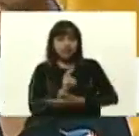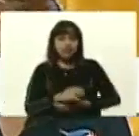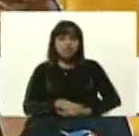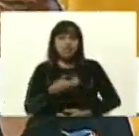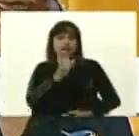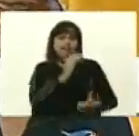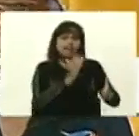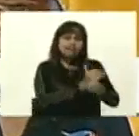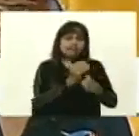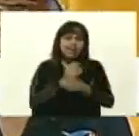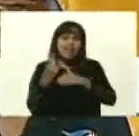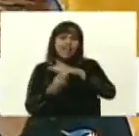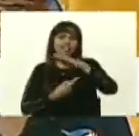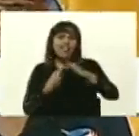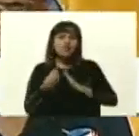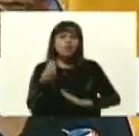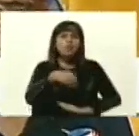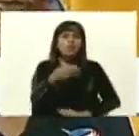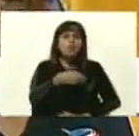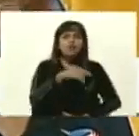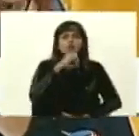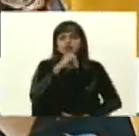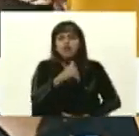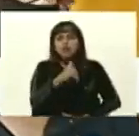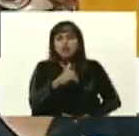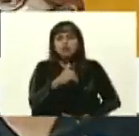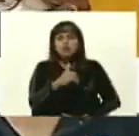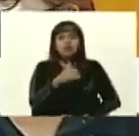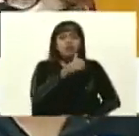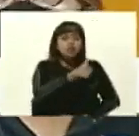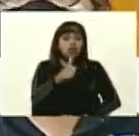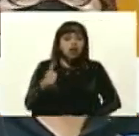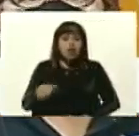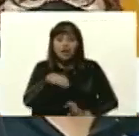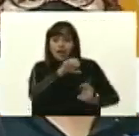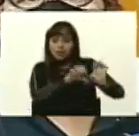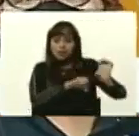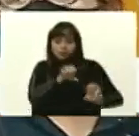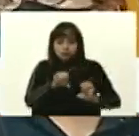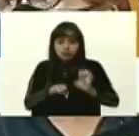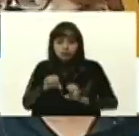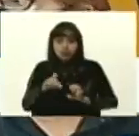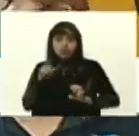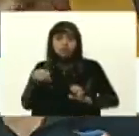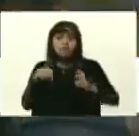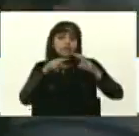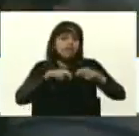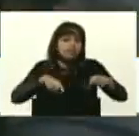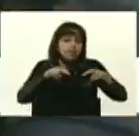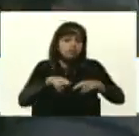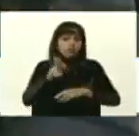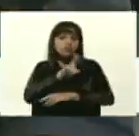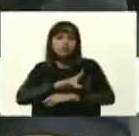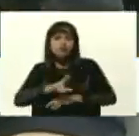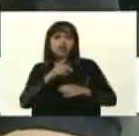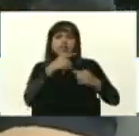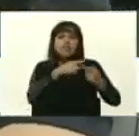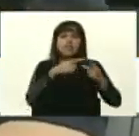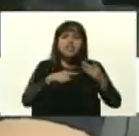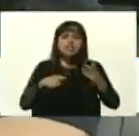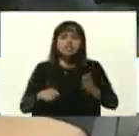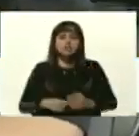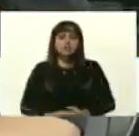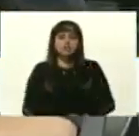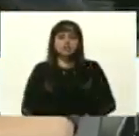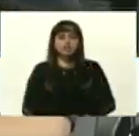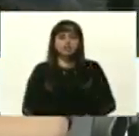valor agregado para cada uno de los análisis y cada una de las aplicaciones en diferentes sectores.